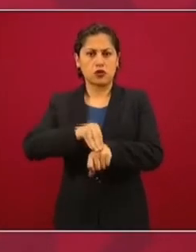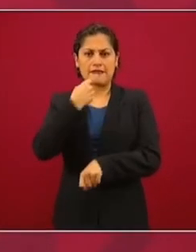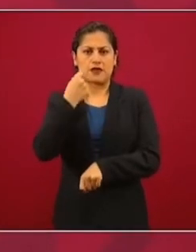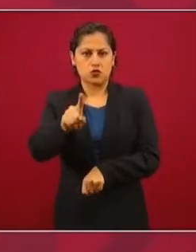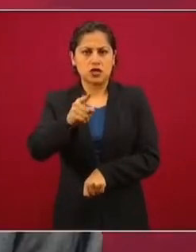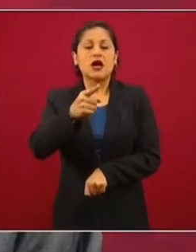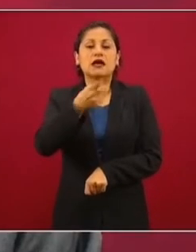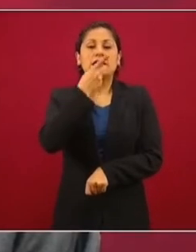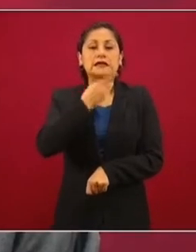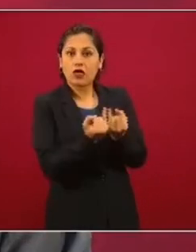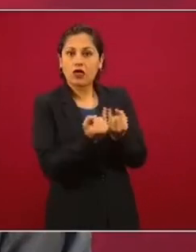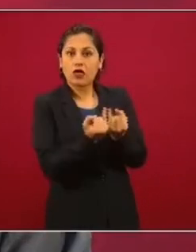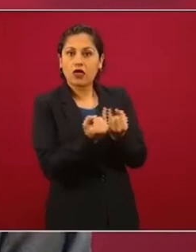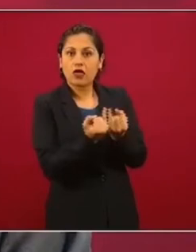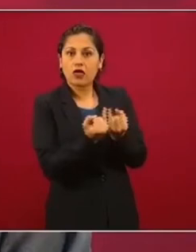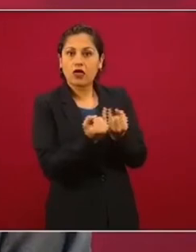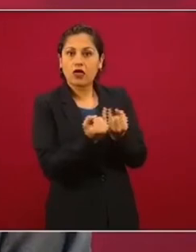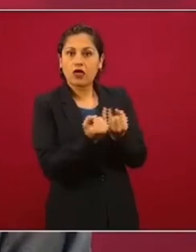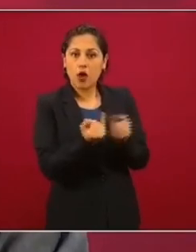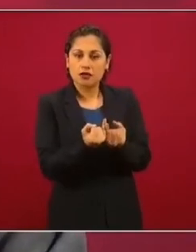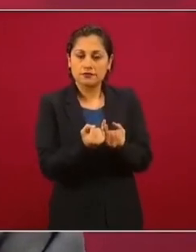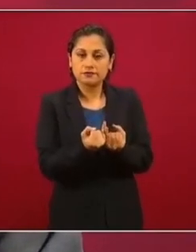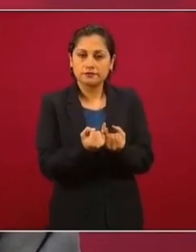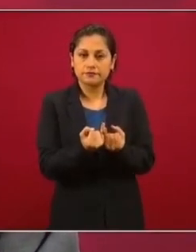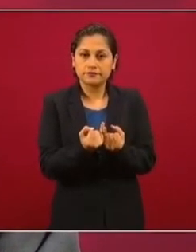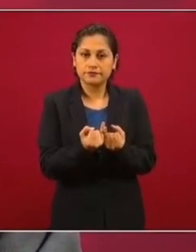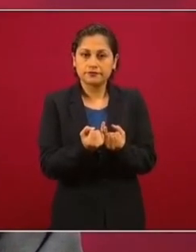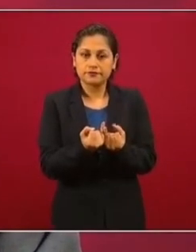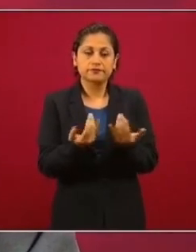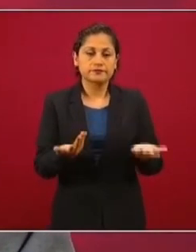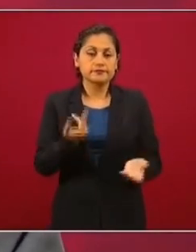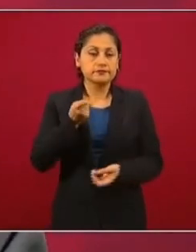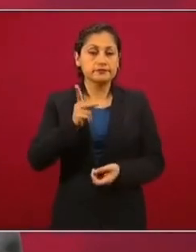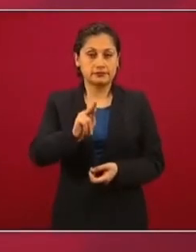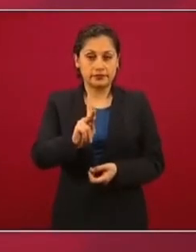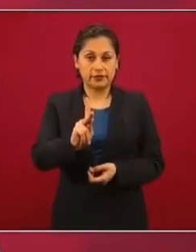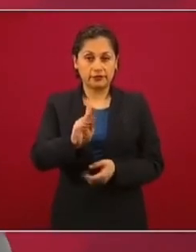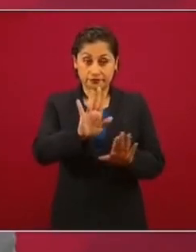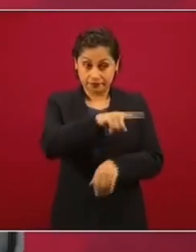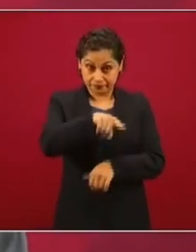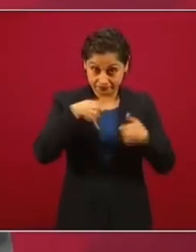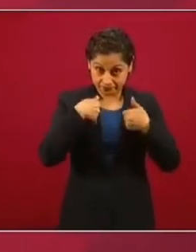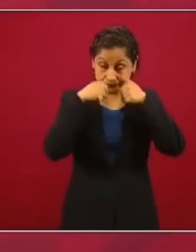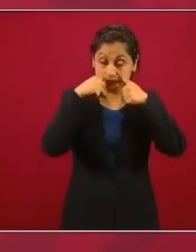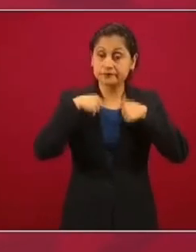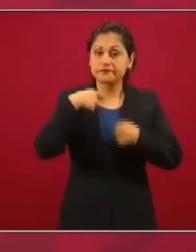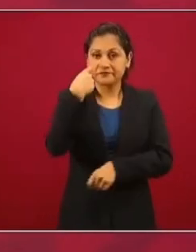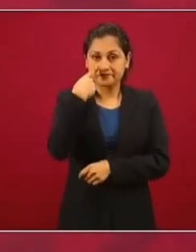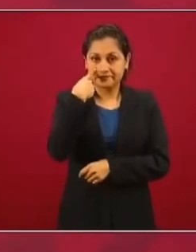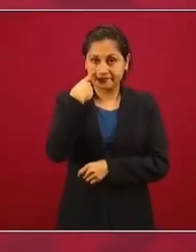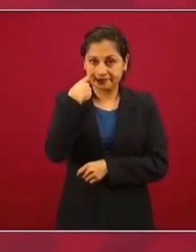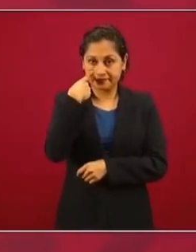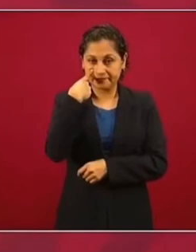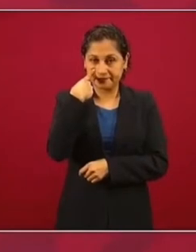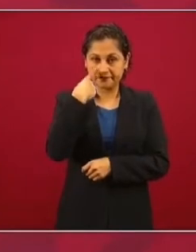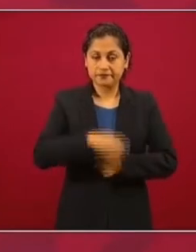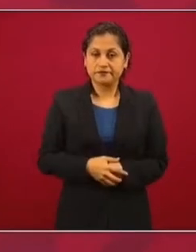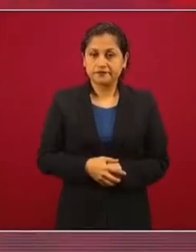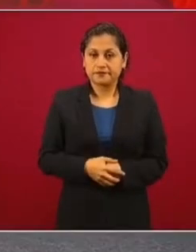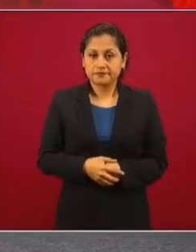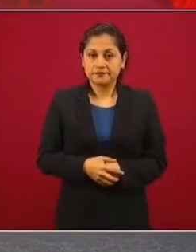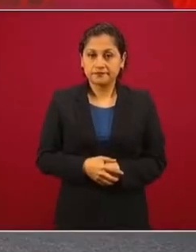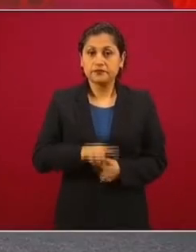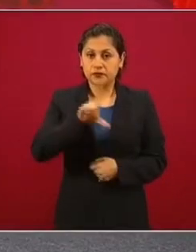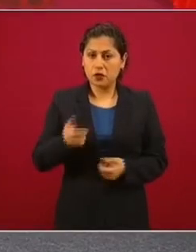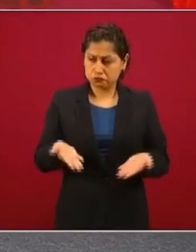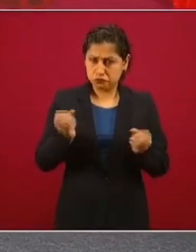acusándonos de que habíamos rebasado el topo de campaña. ¿Y saben quién terminó acusado